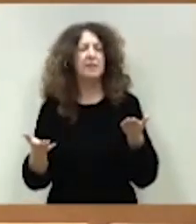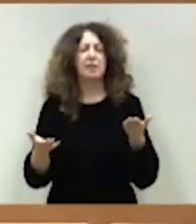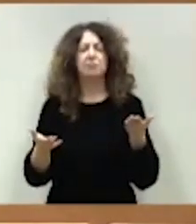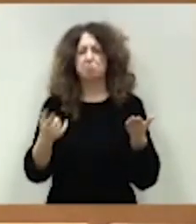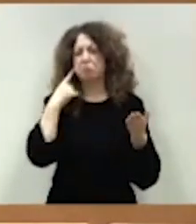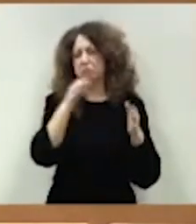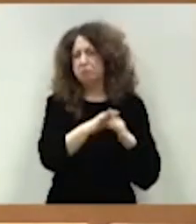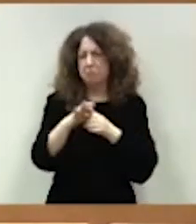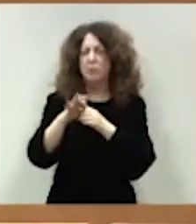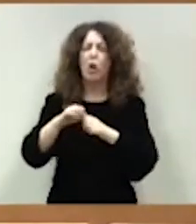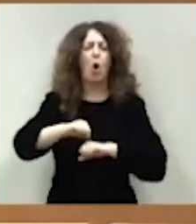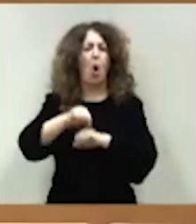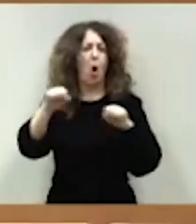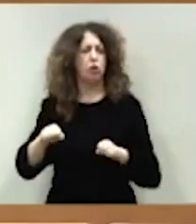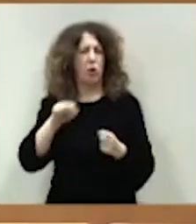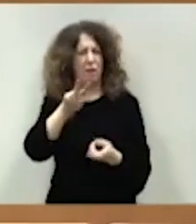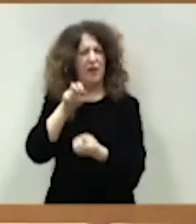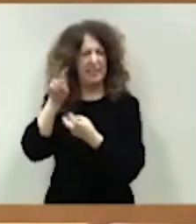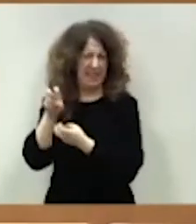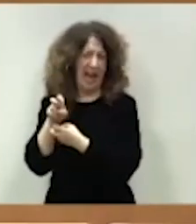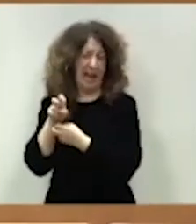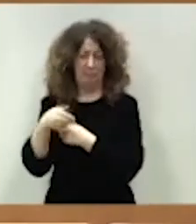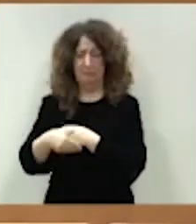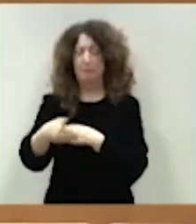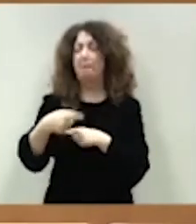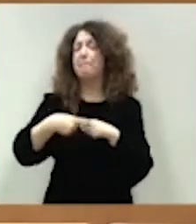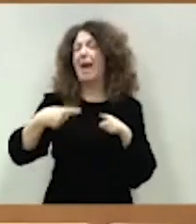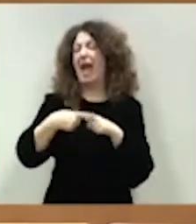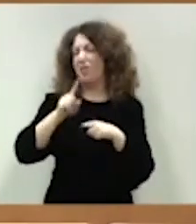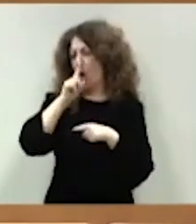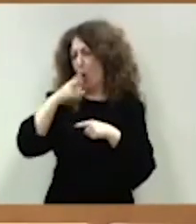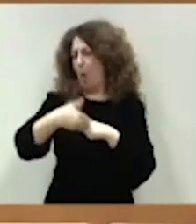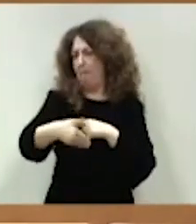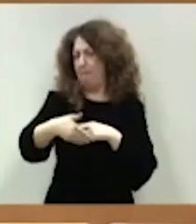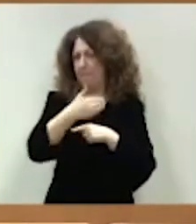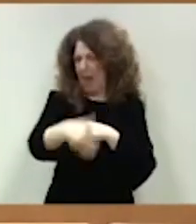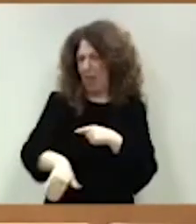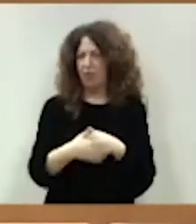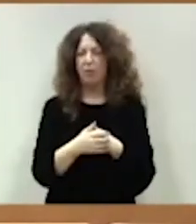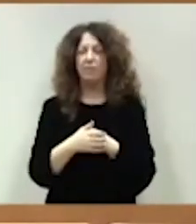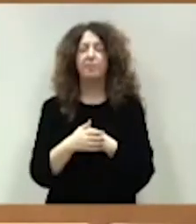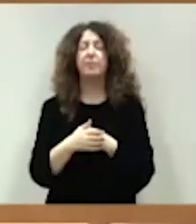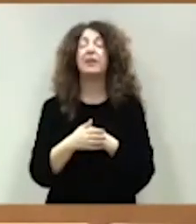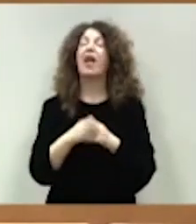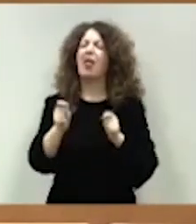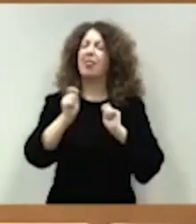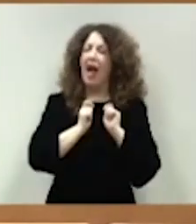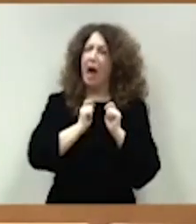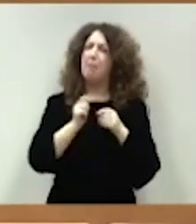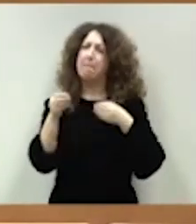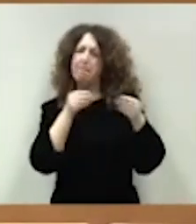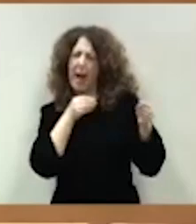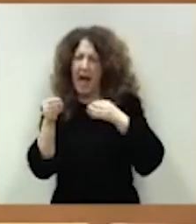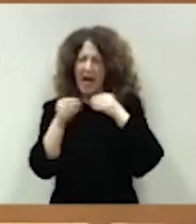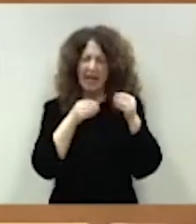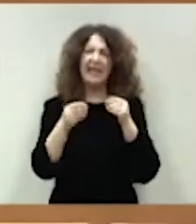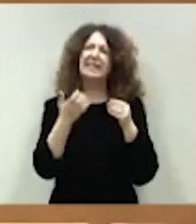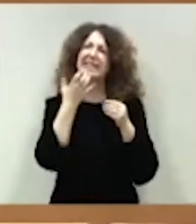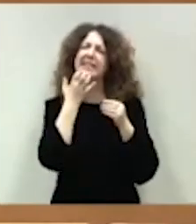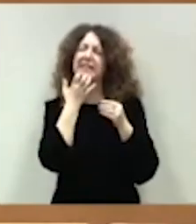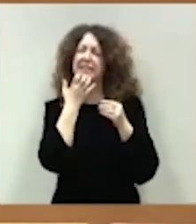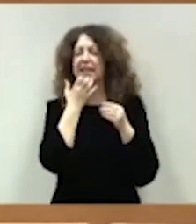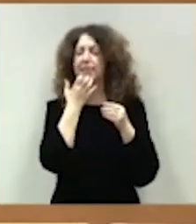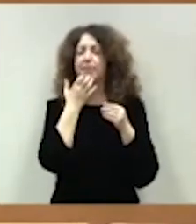consolidación fiscal en el medio plazo, aunque también permite cierto margen en caso de que fuera necesario